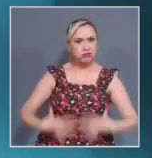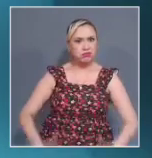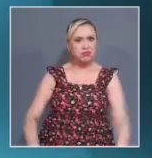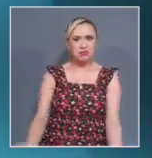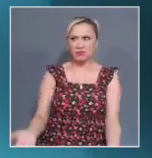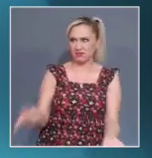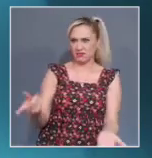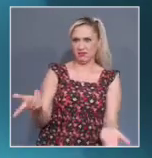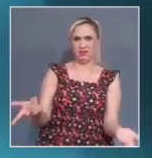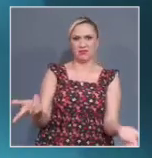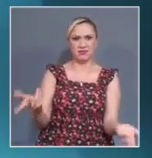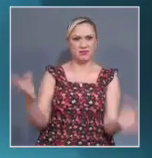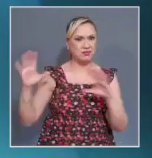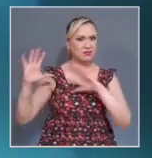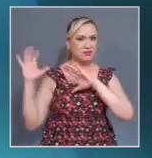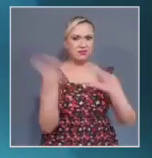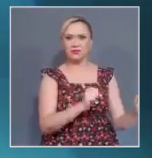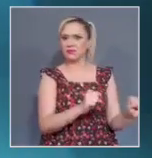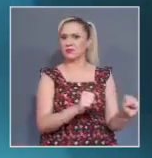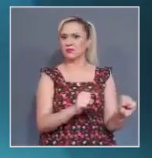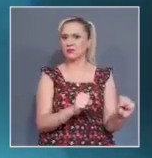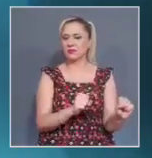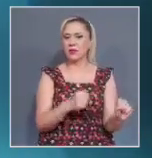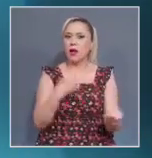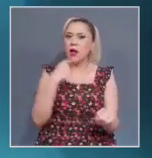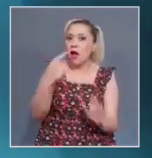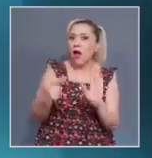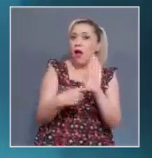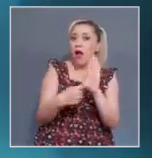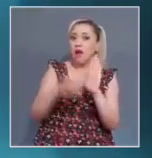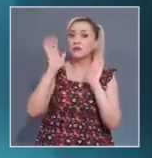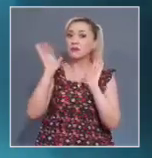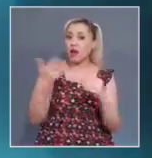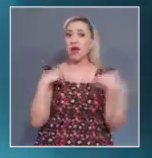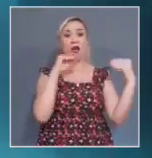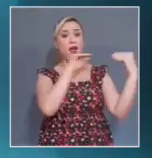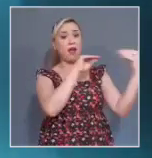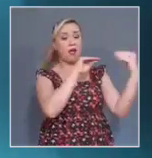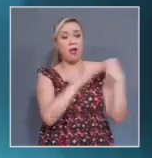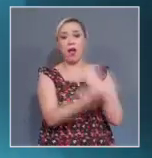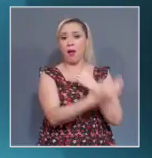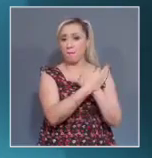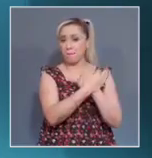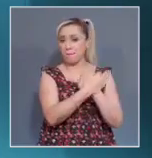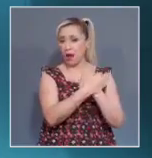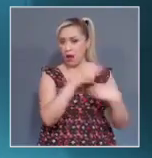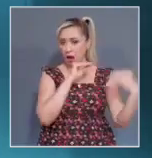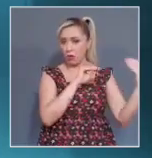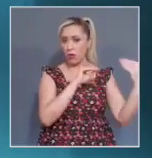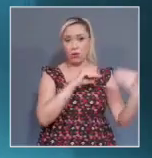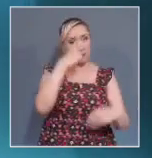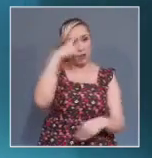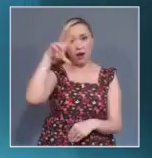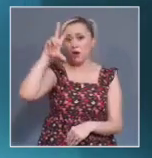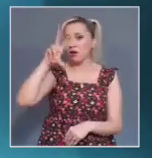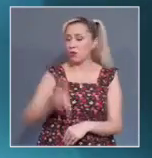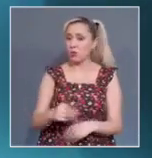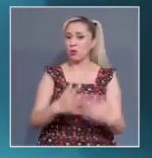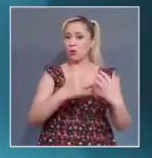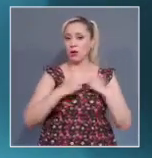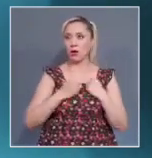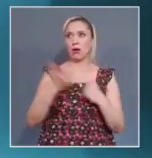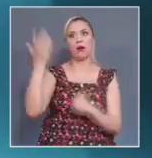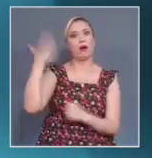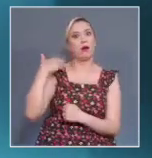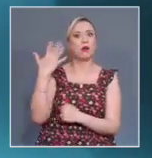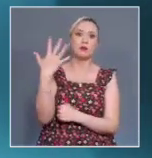justicia mostró la suspensión de amparo que obtuvo después de que fue detenida por primera ocasión el pasado 5 de junio en Jalapa, Veracruz,